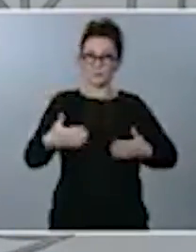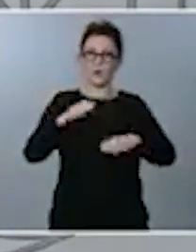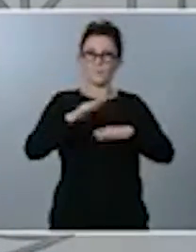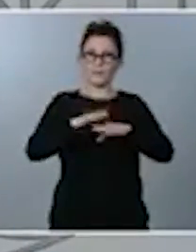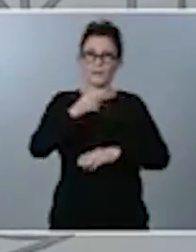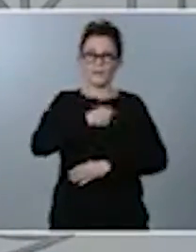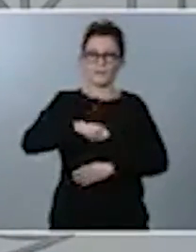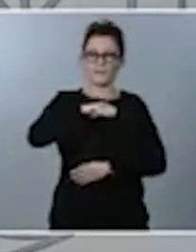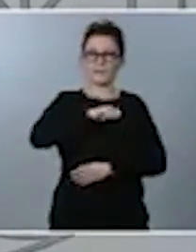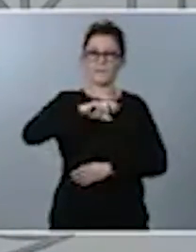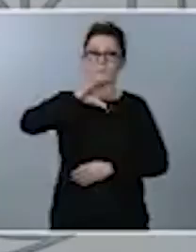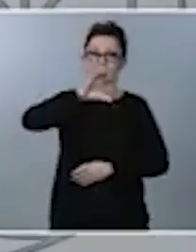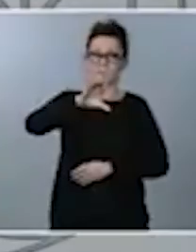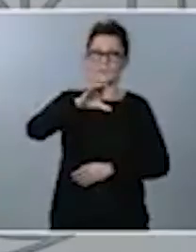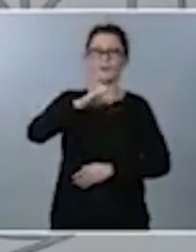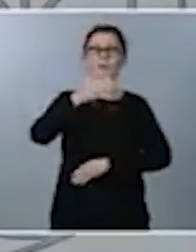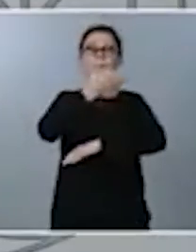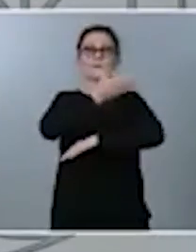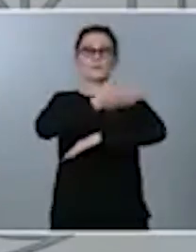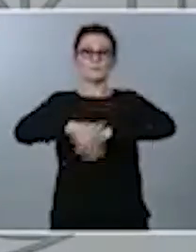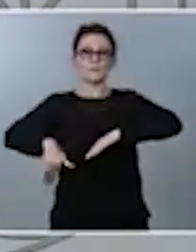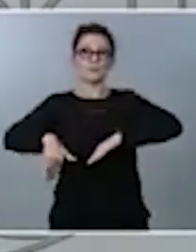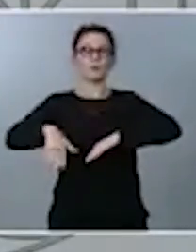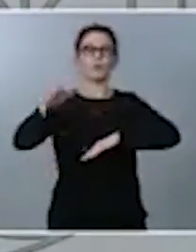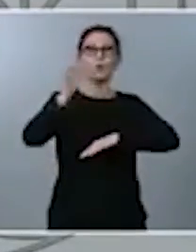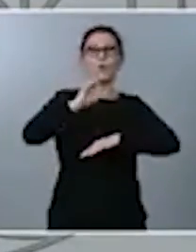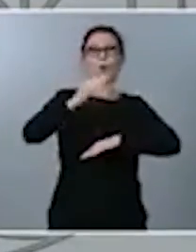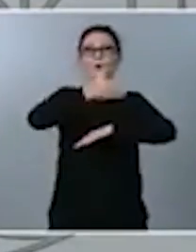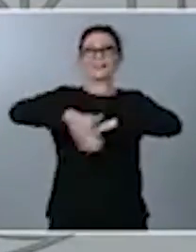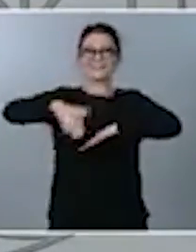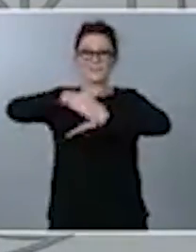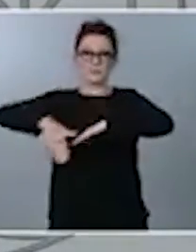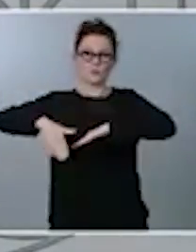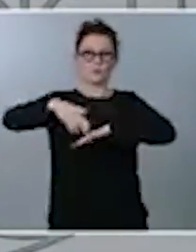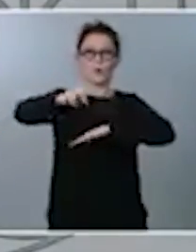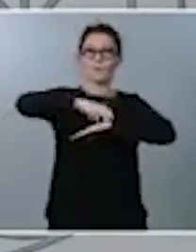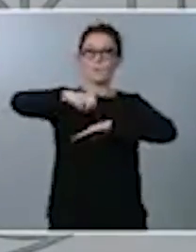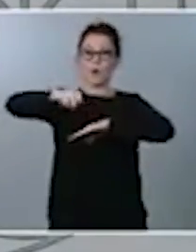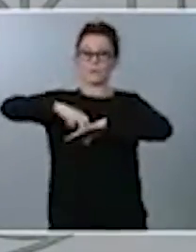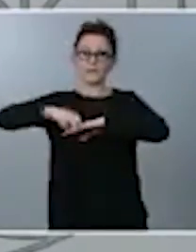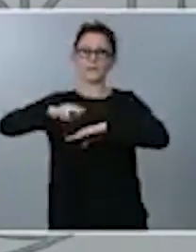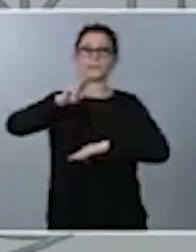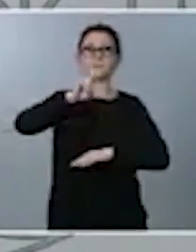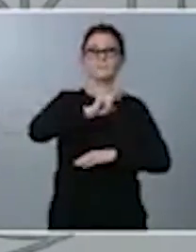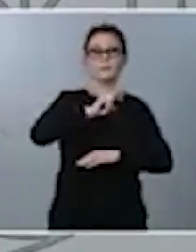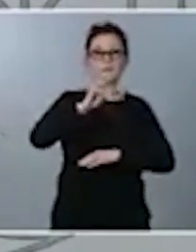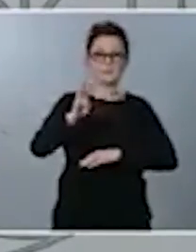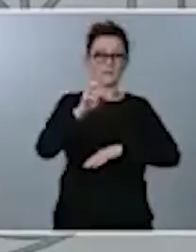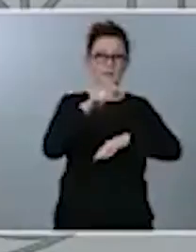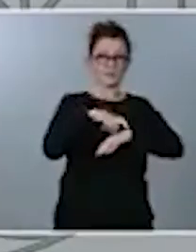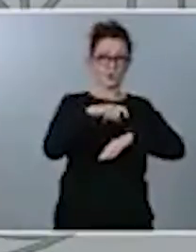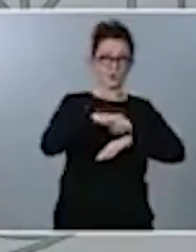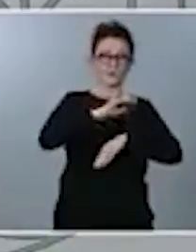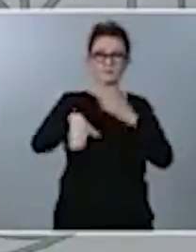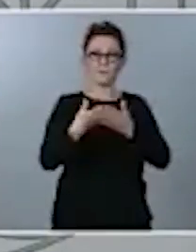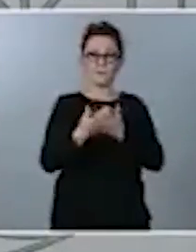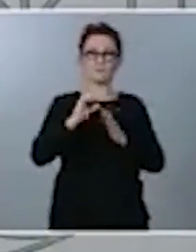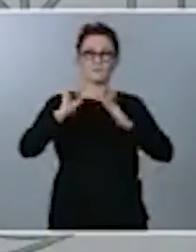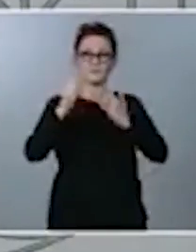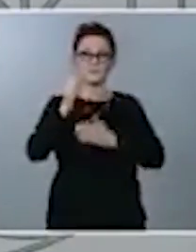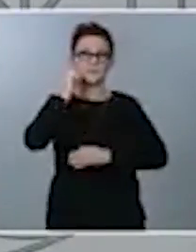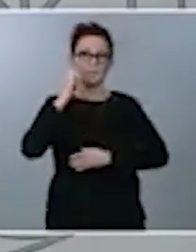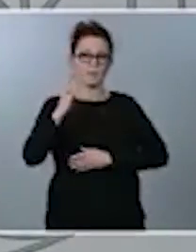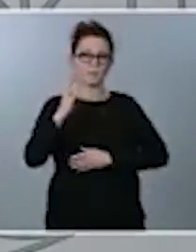denominada limitación o restricción de la movilidad entre las 23 horas y las 6 de la mañana. A partir